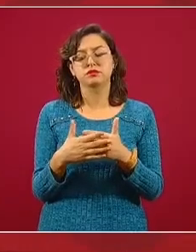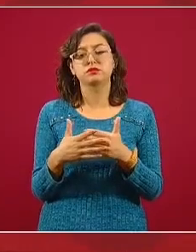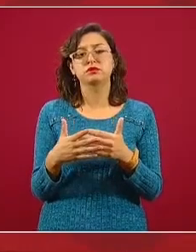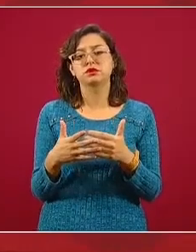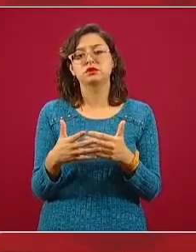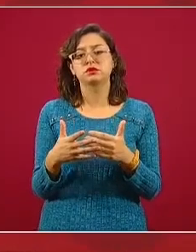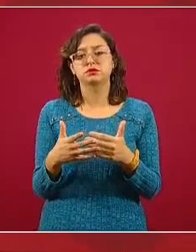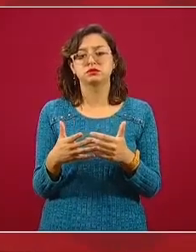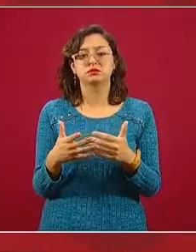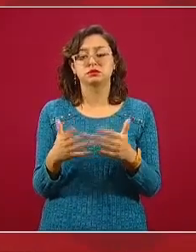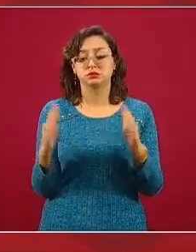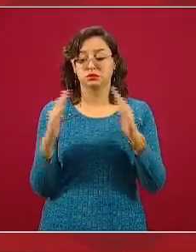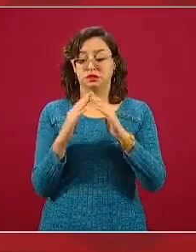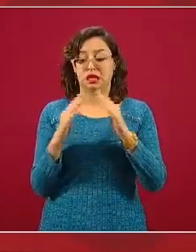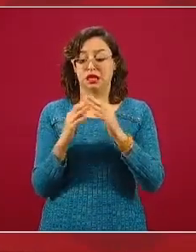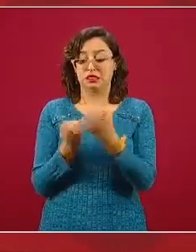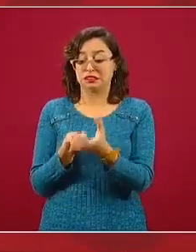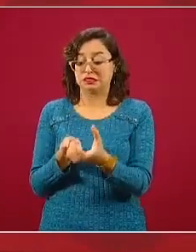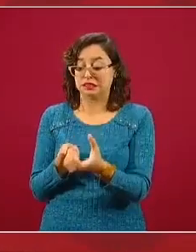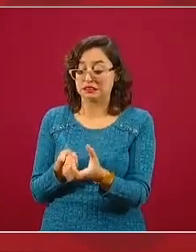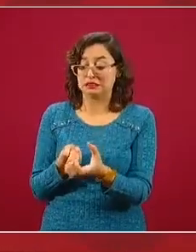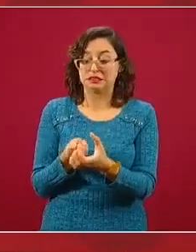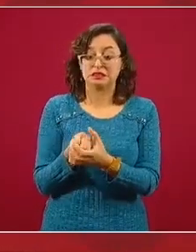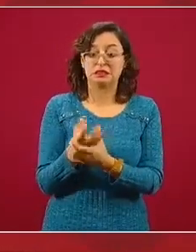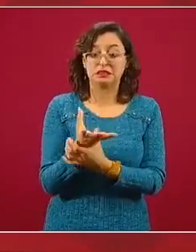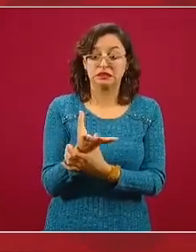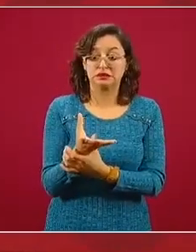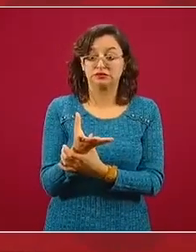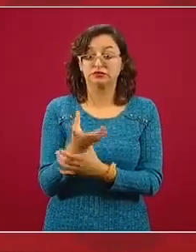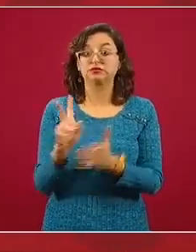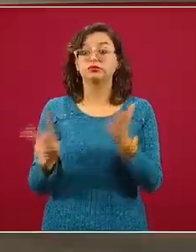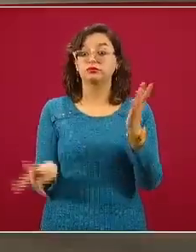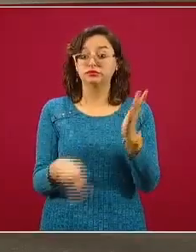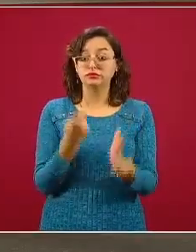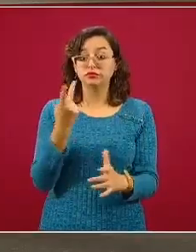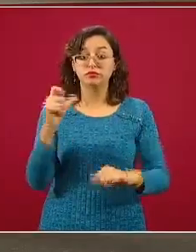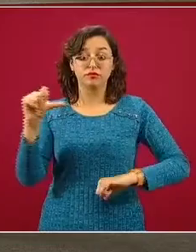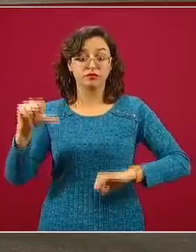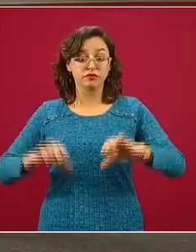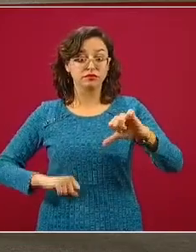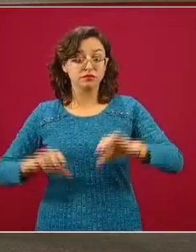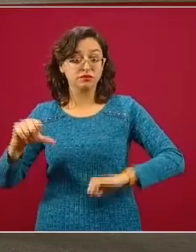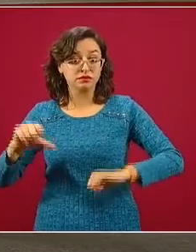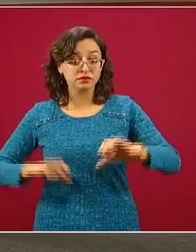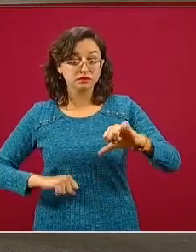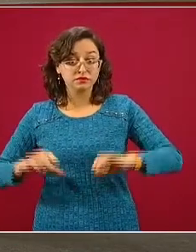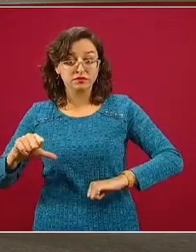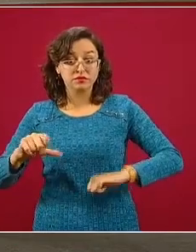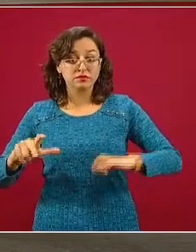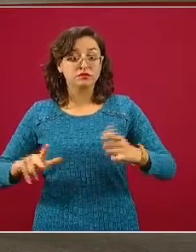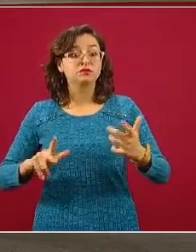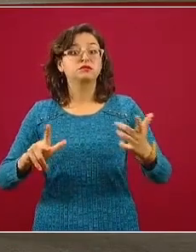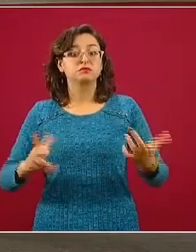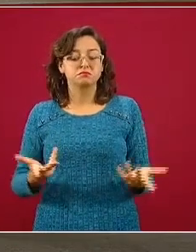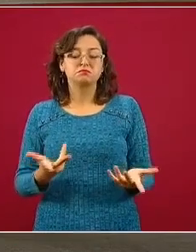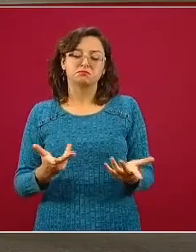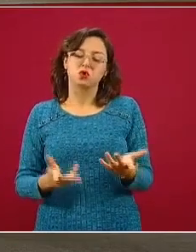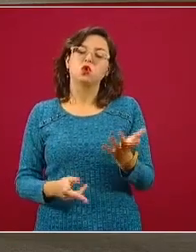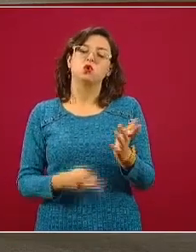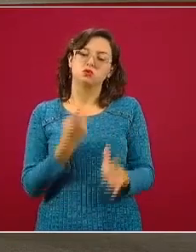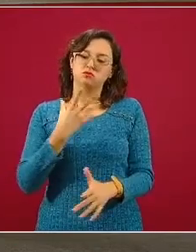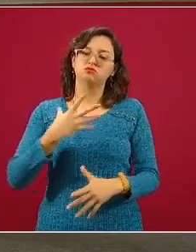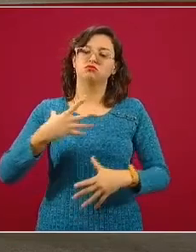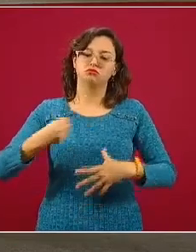confinamiento y que empecemos a tener una recuperación de la nueva normalidad, esta nos lleve a que haya